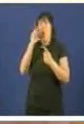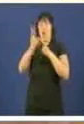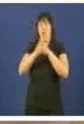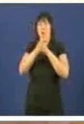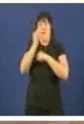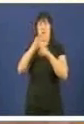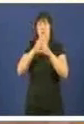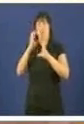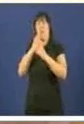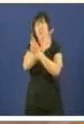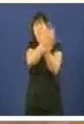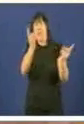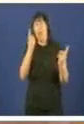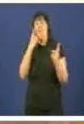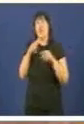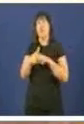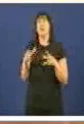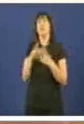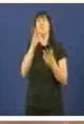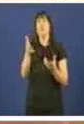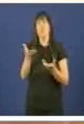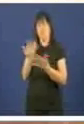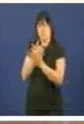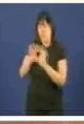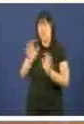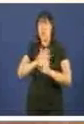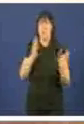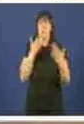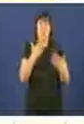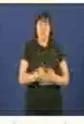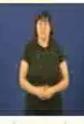a este novo recorte social e a este novo abuso. Mais nada por d'agora e moitas gracias.